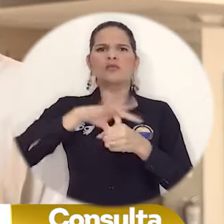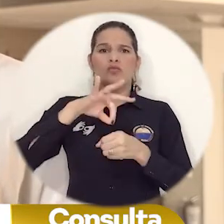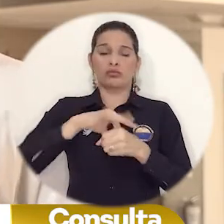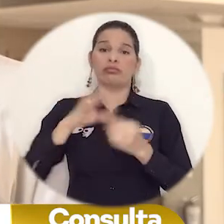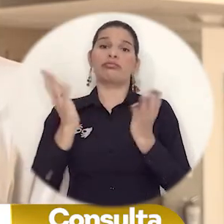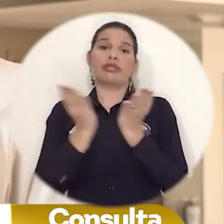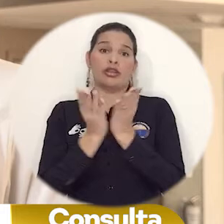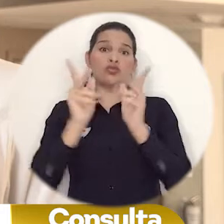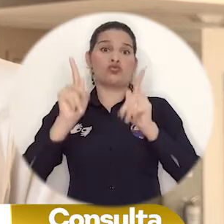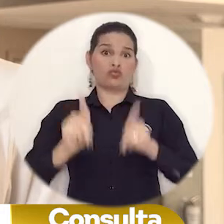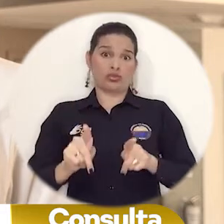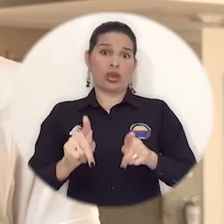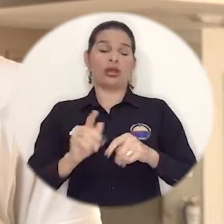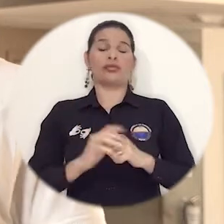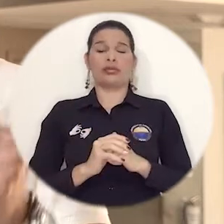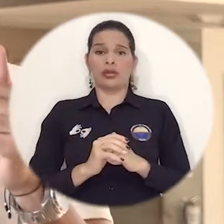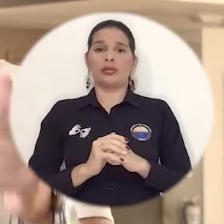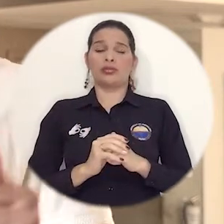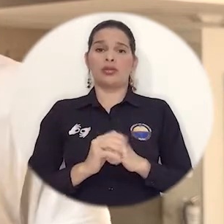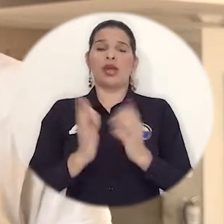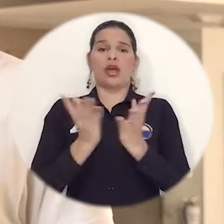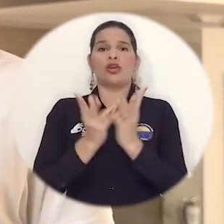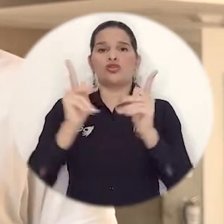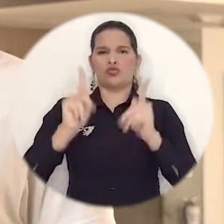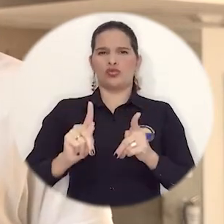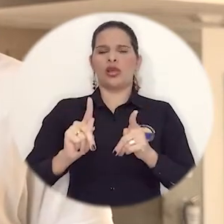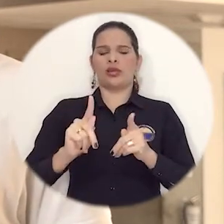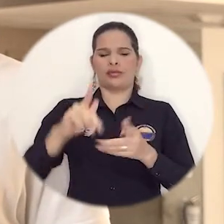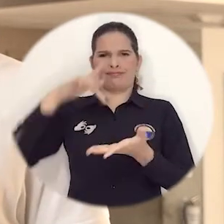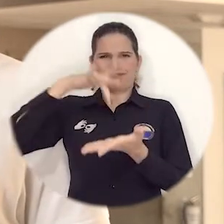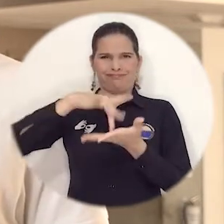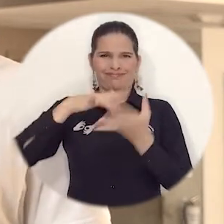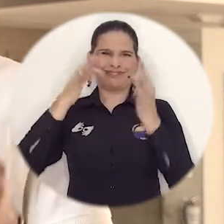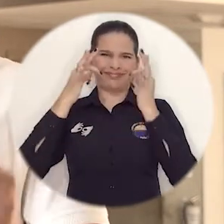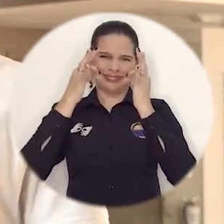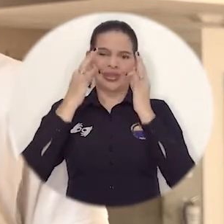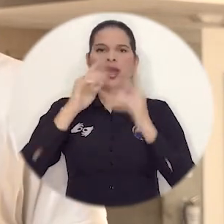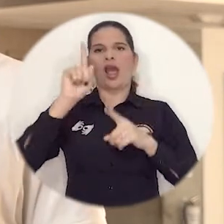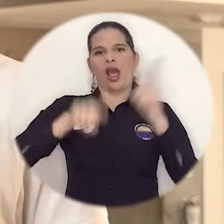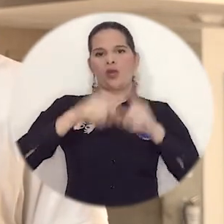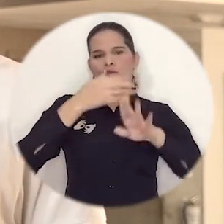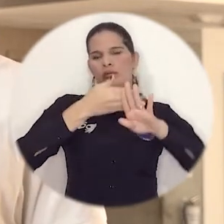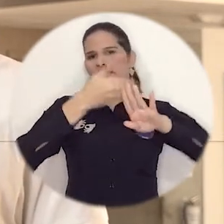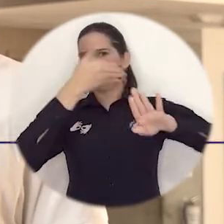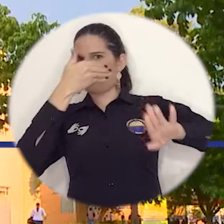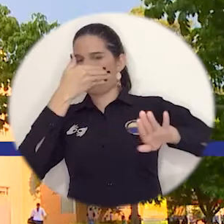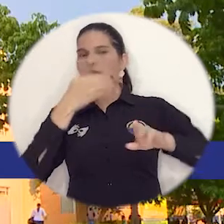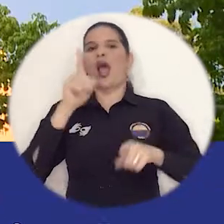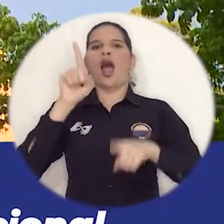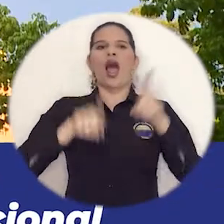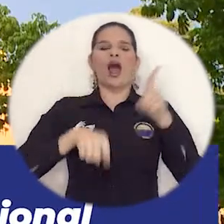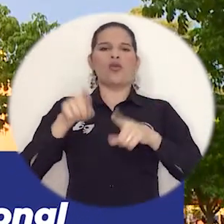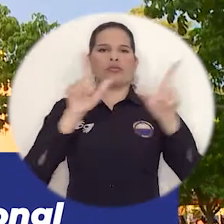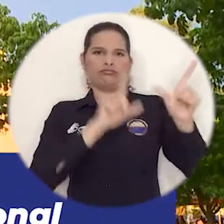pregrado presencial, modalidad a distancia y estudiantes de posgrado.